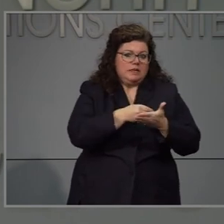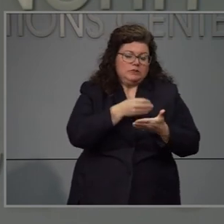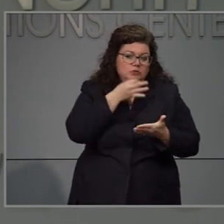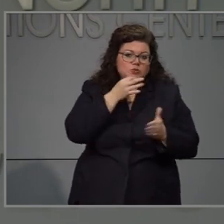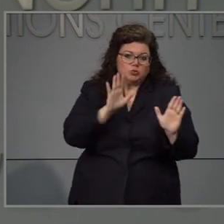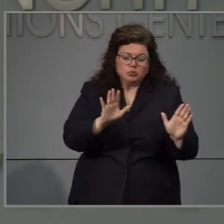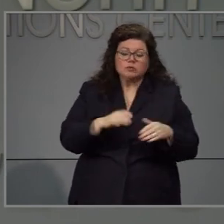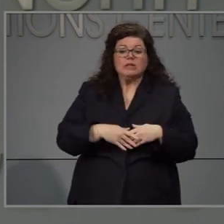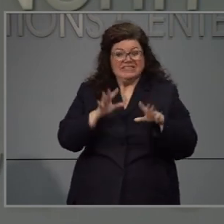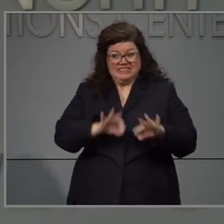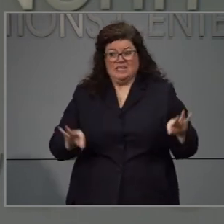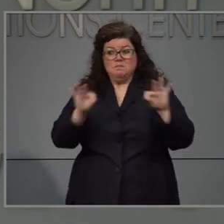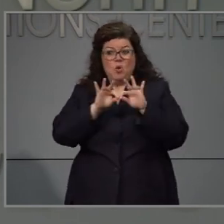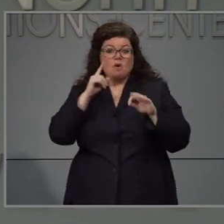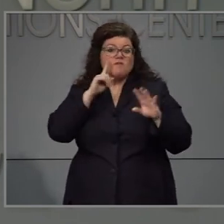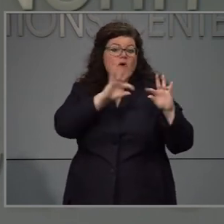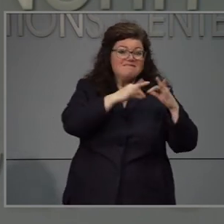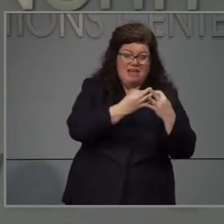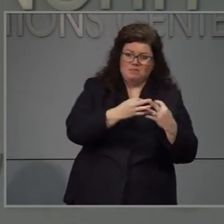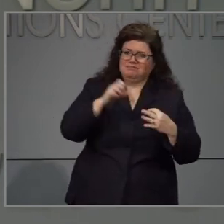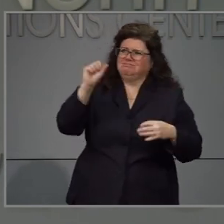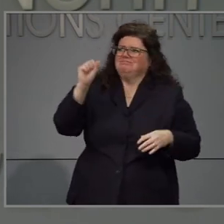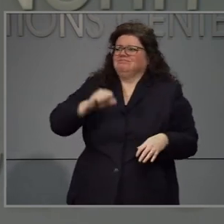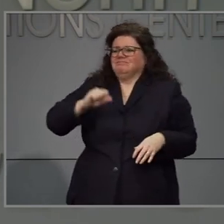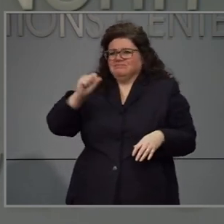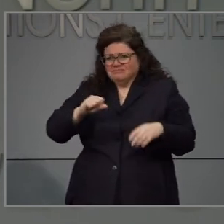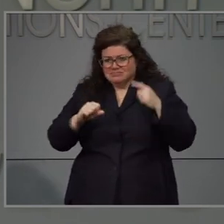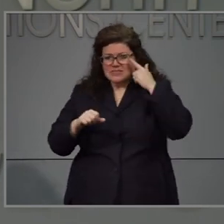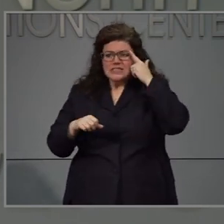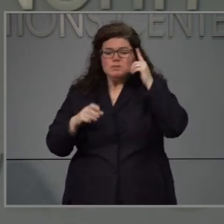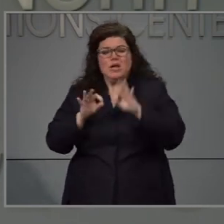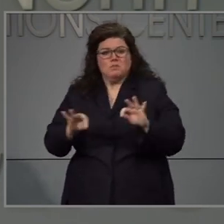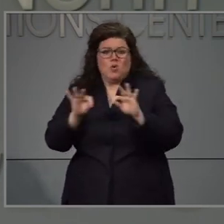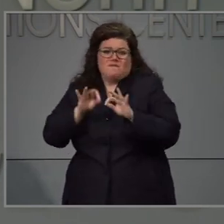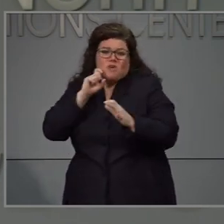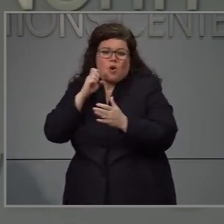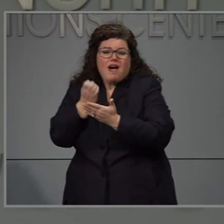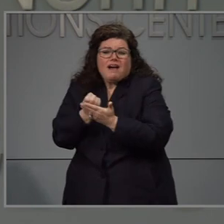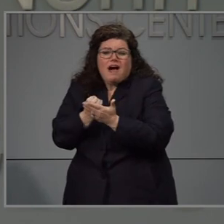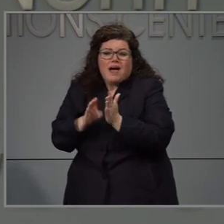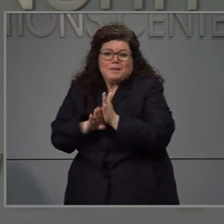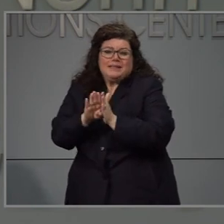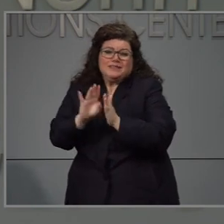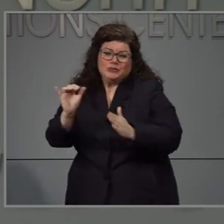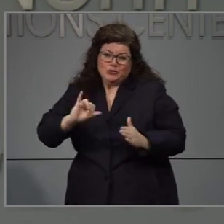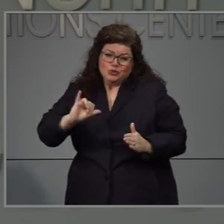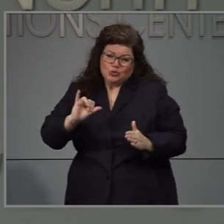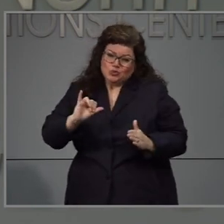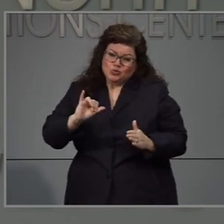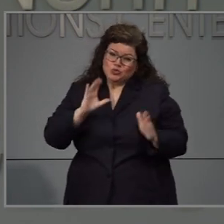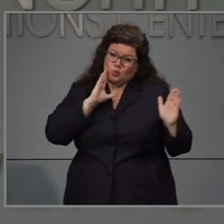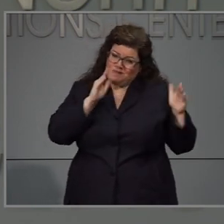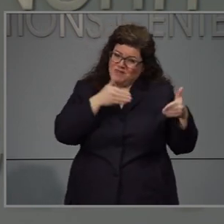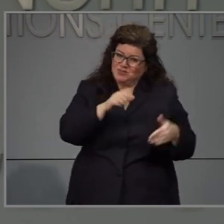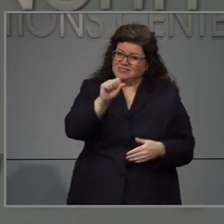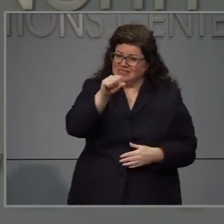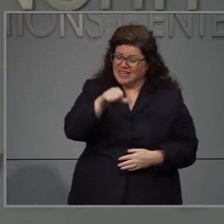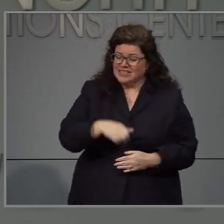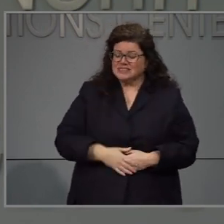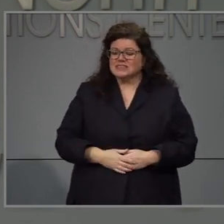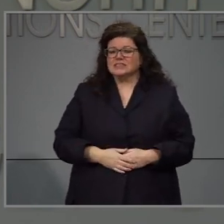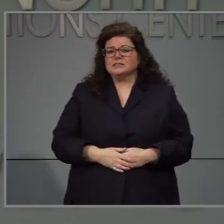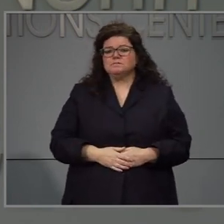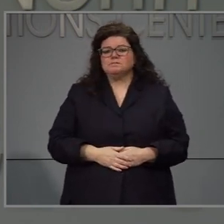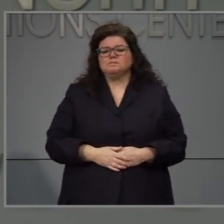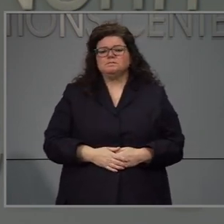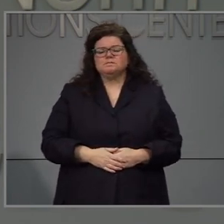recibiendo sus cheques de desempleo. Esto no tan solo es de importancia para las familias, sino también para la economía y una otra cosa más.